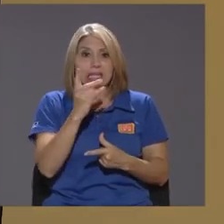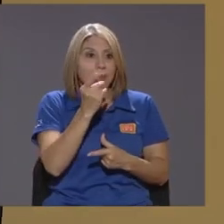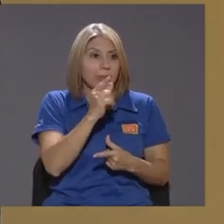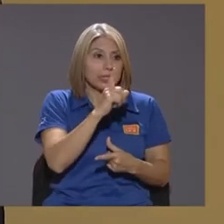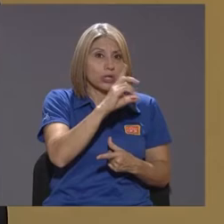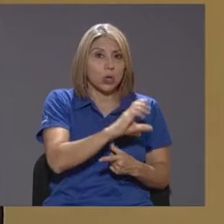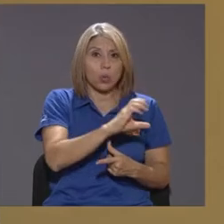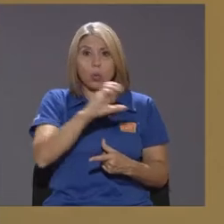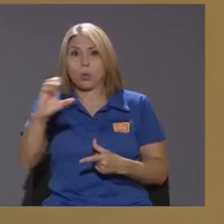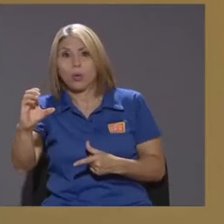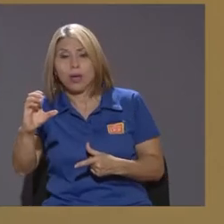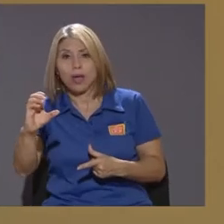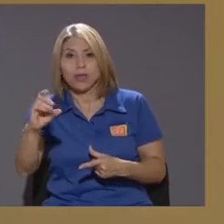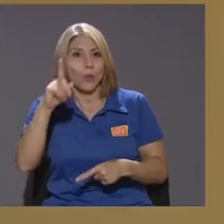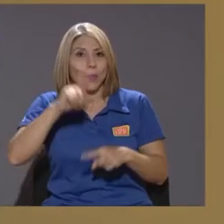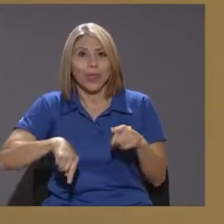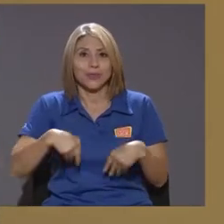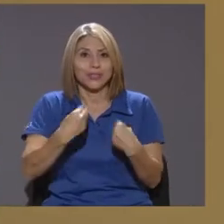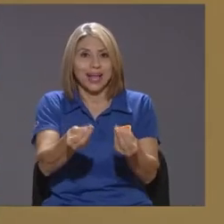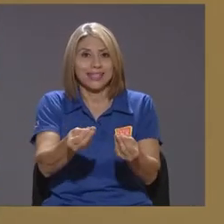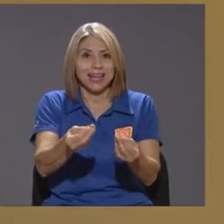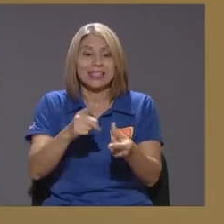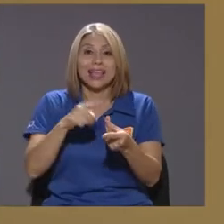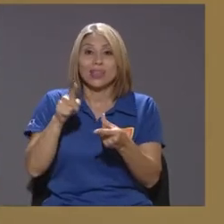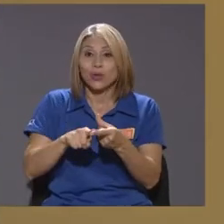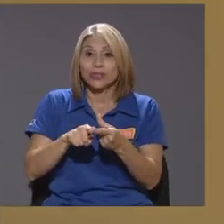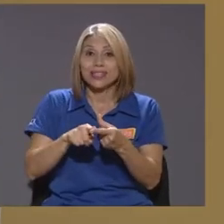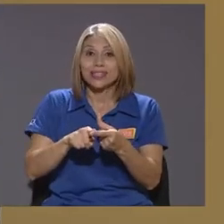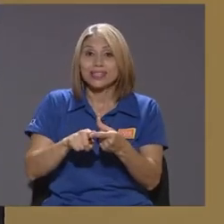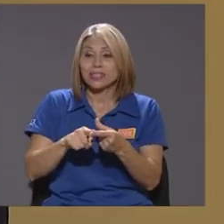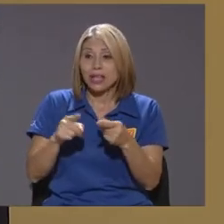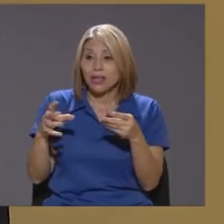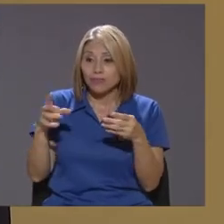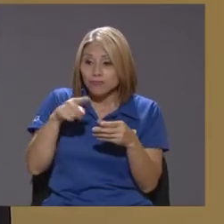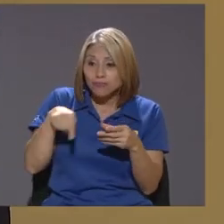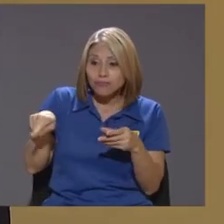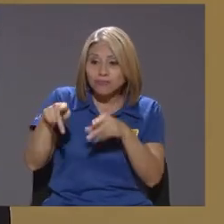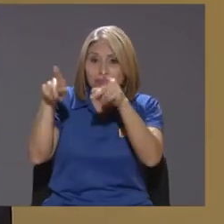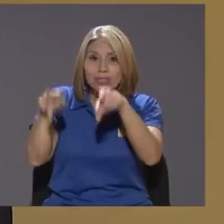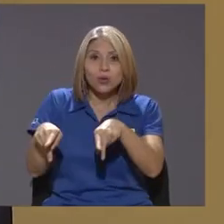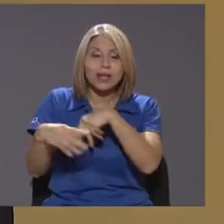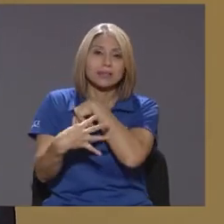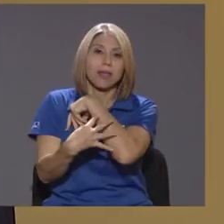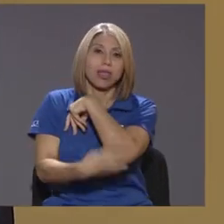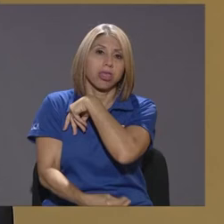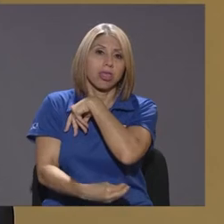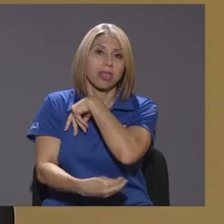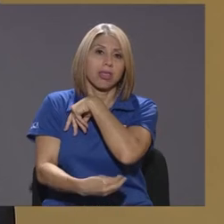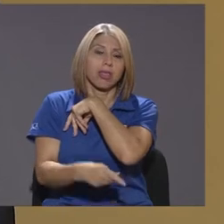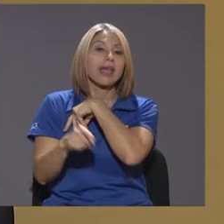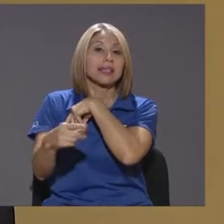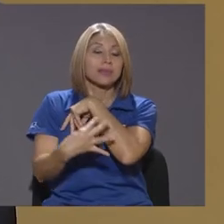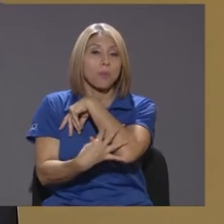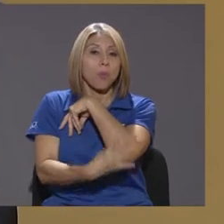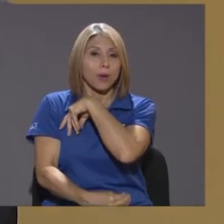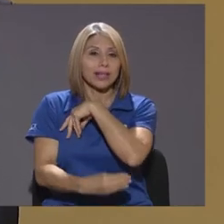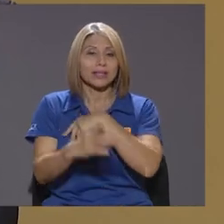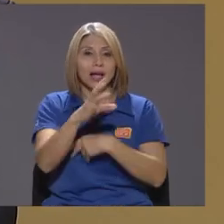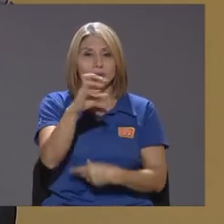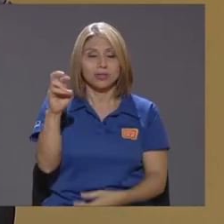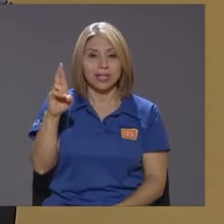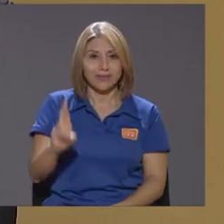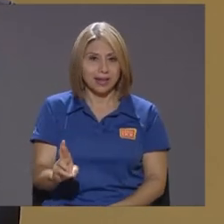causar que un grupo de personas las que están en la parte más bajo la distribución caigan en pobreza pobreza que por cierto Costa Rica